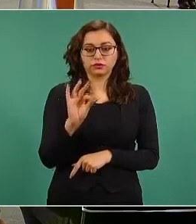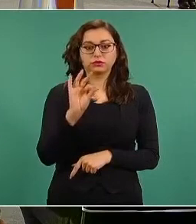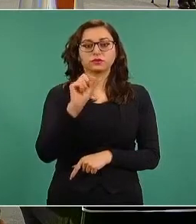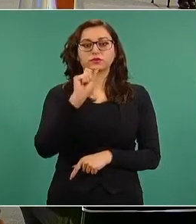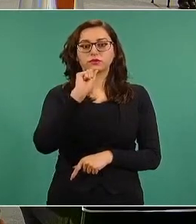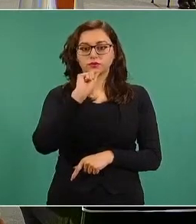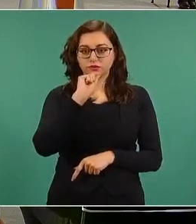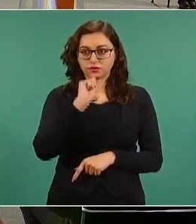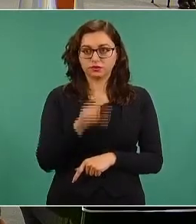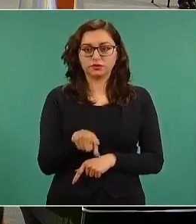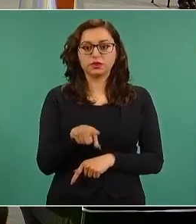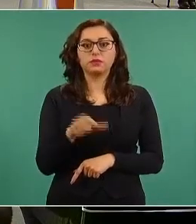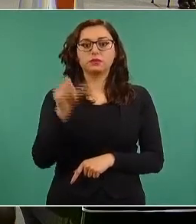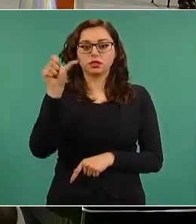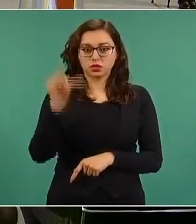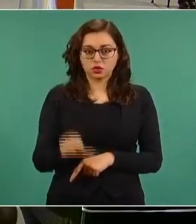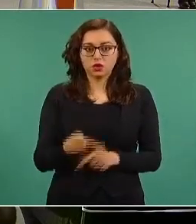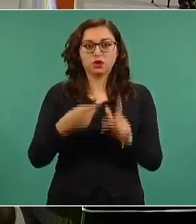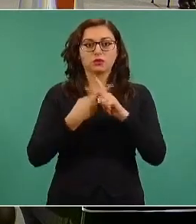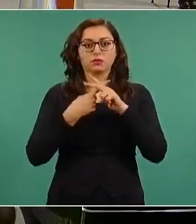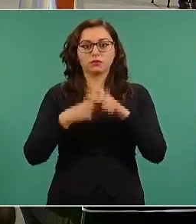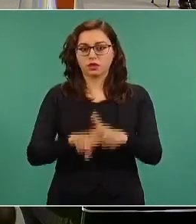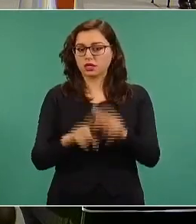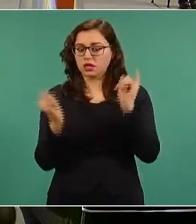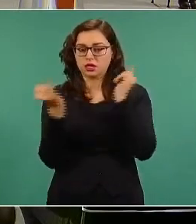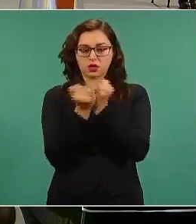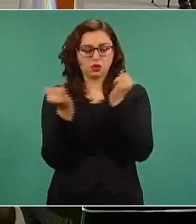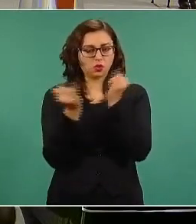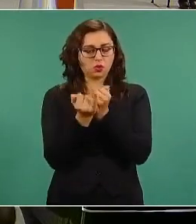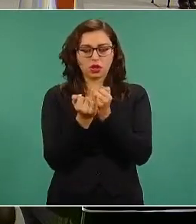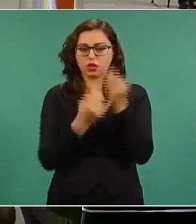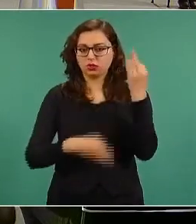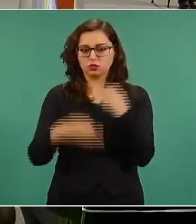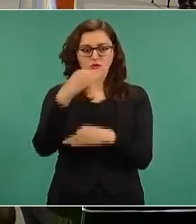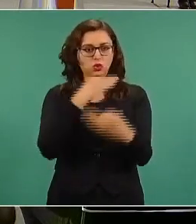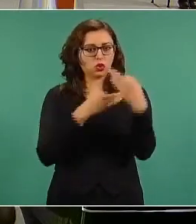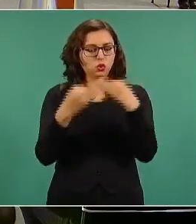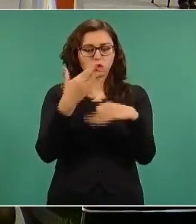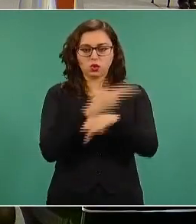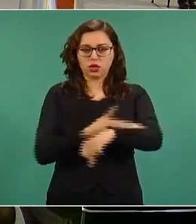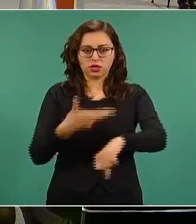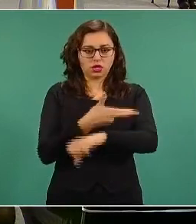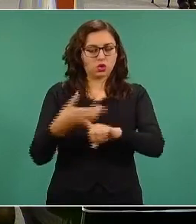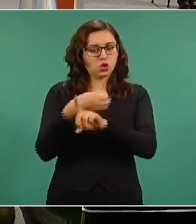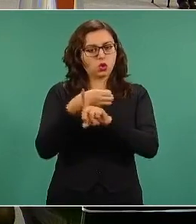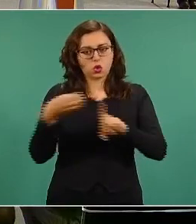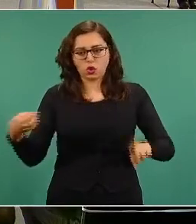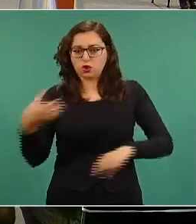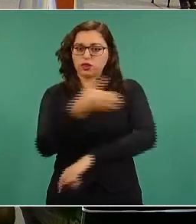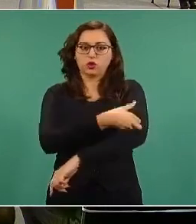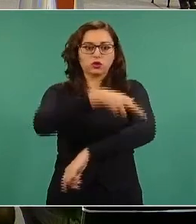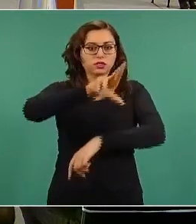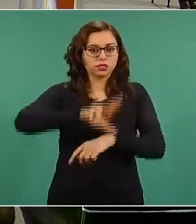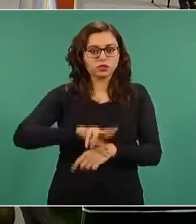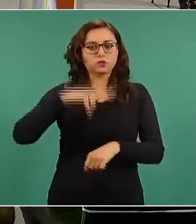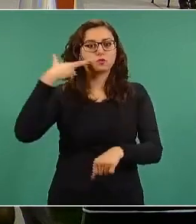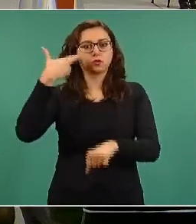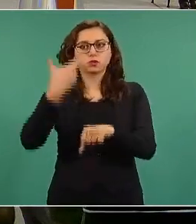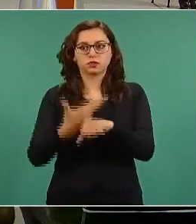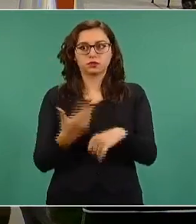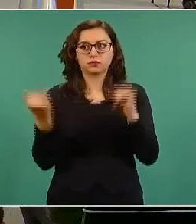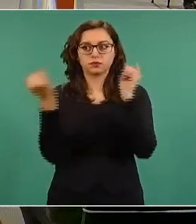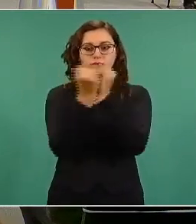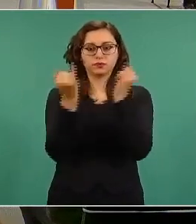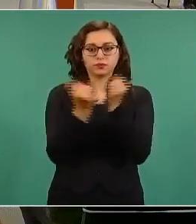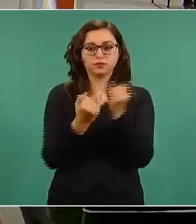ejecución el día de hoy bajo el mismo esquema, la misma responsabilidad de coordinar toda esta actividad de